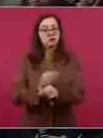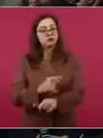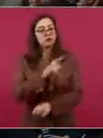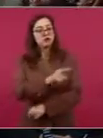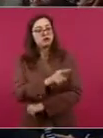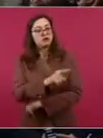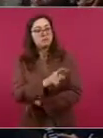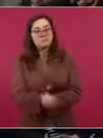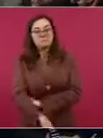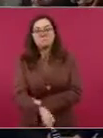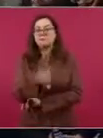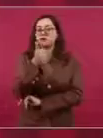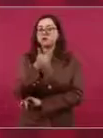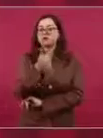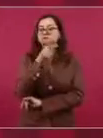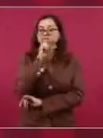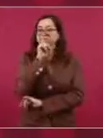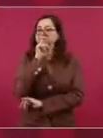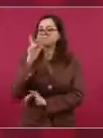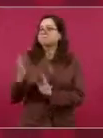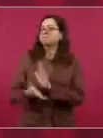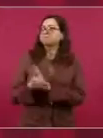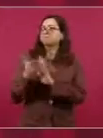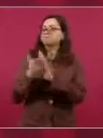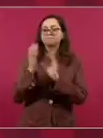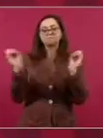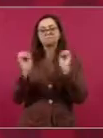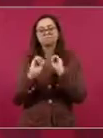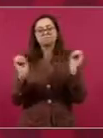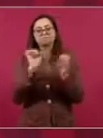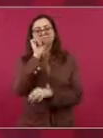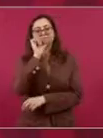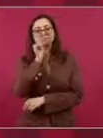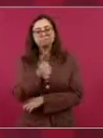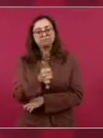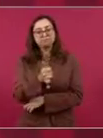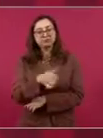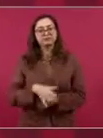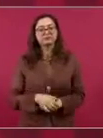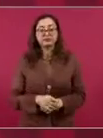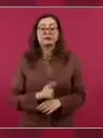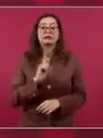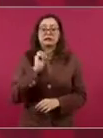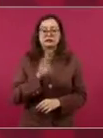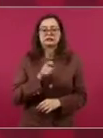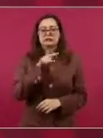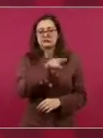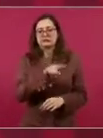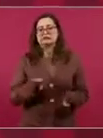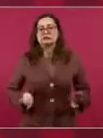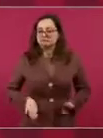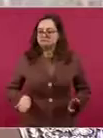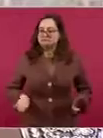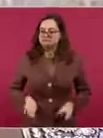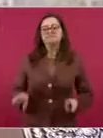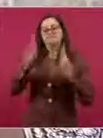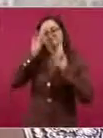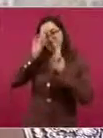Entonces, sí ha actuado de manera consecuente y con respeto hacia